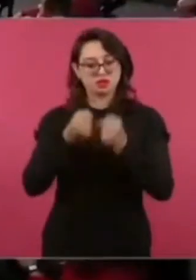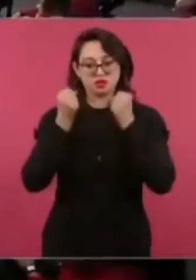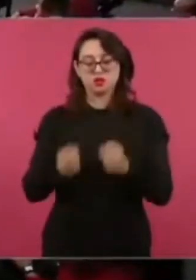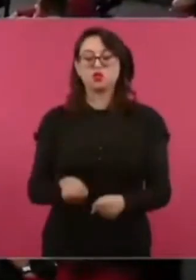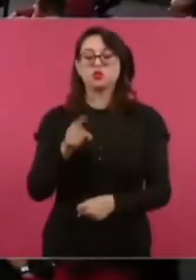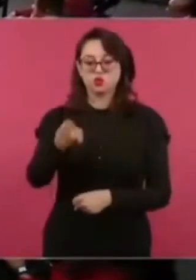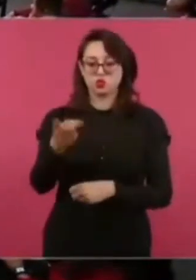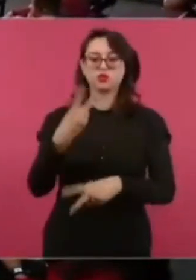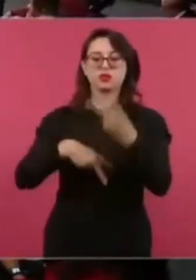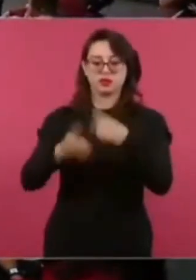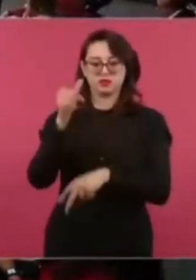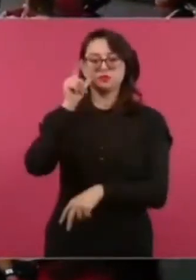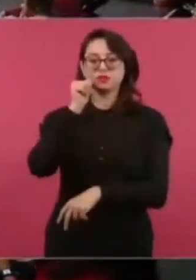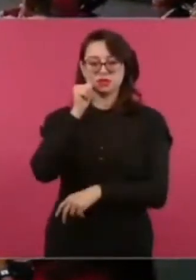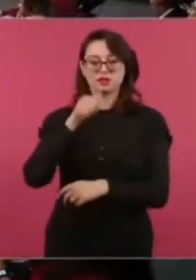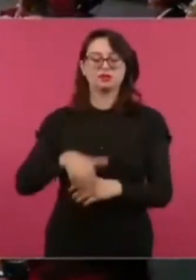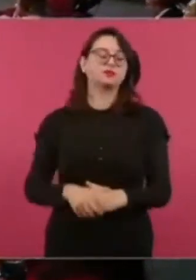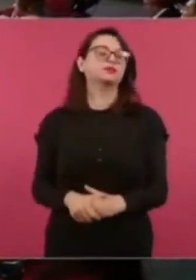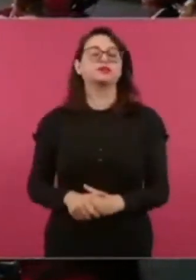aquí.